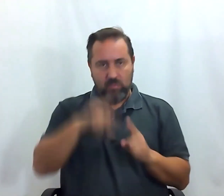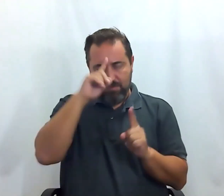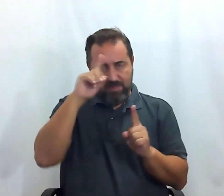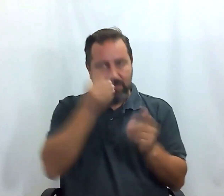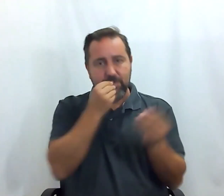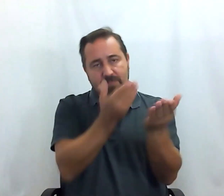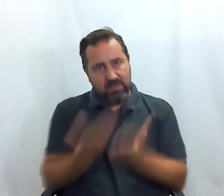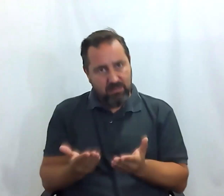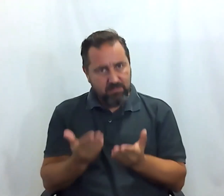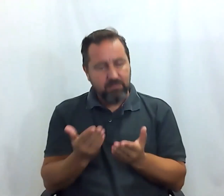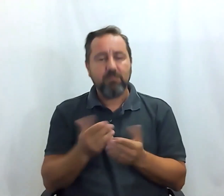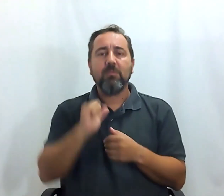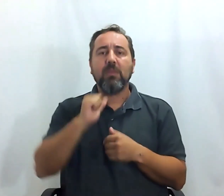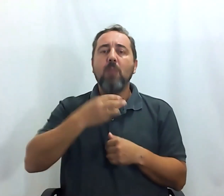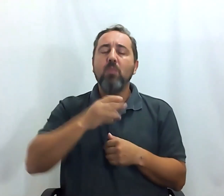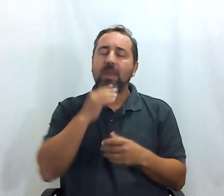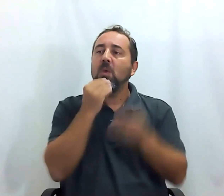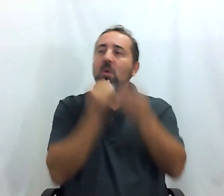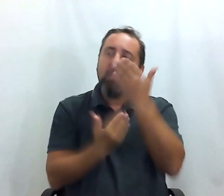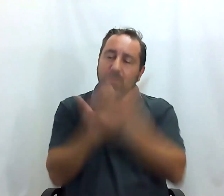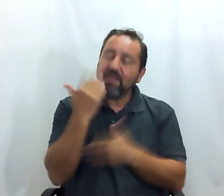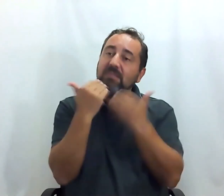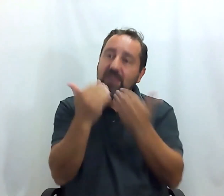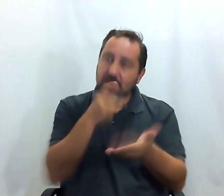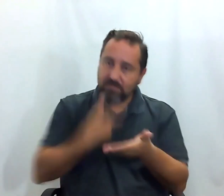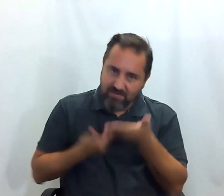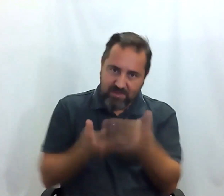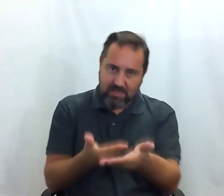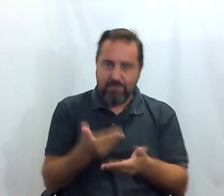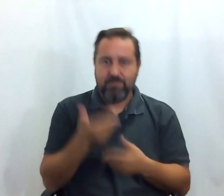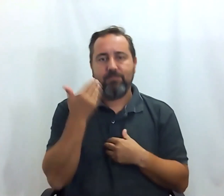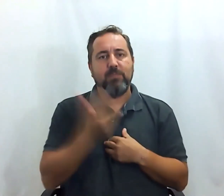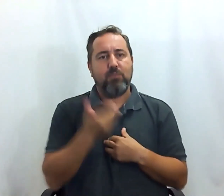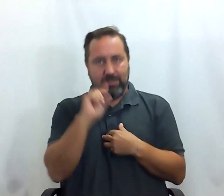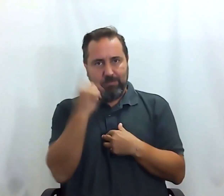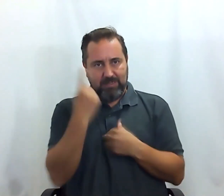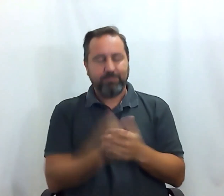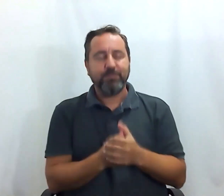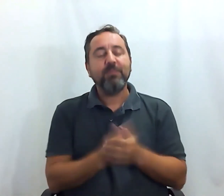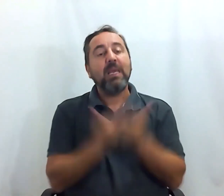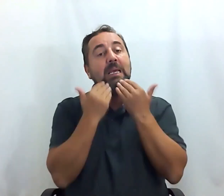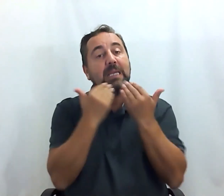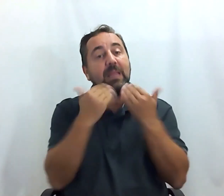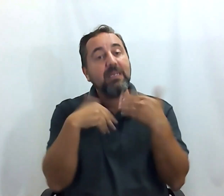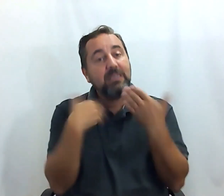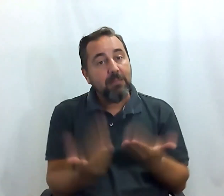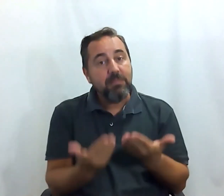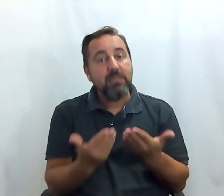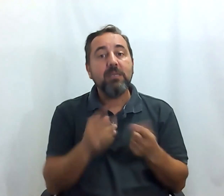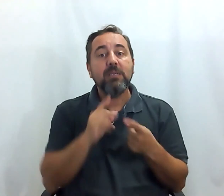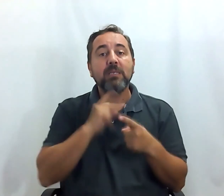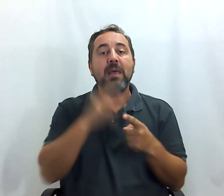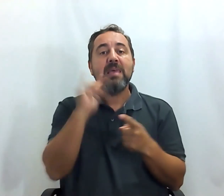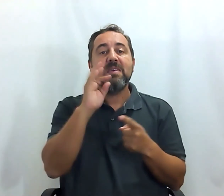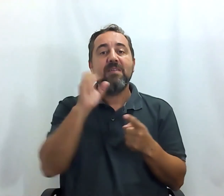Bienvenida, Almudena. Buenos días. Muchas gracias por invitarme, lo más importante. Gracias. También está Iván González,